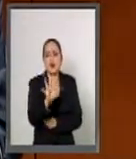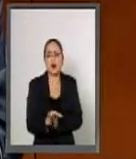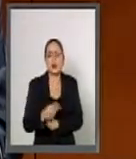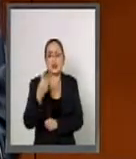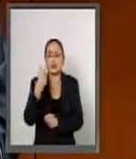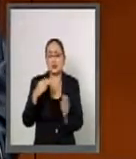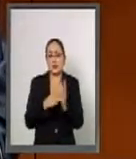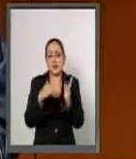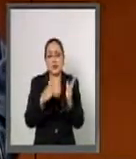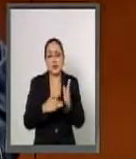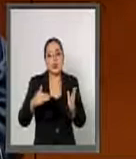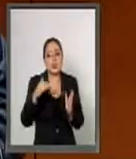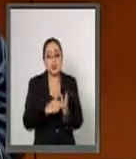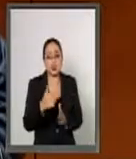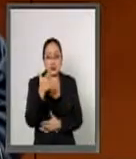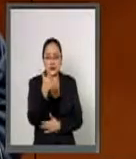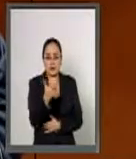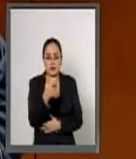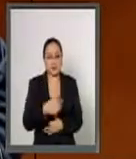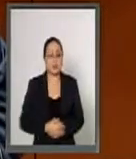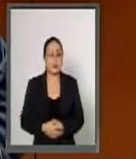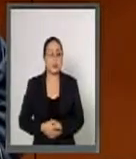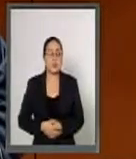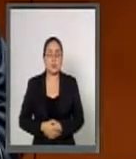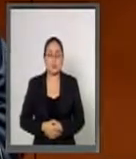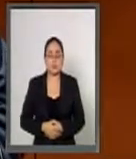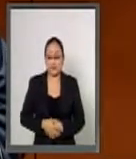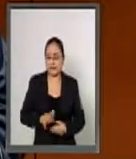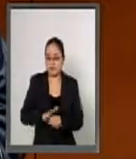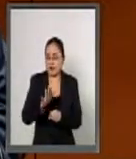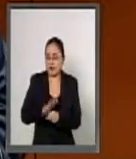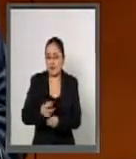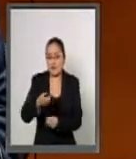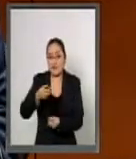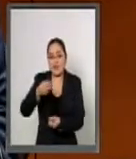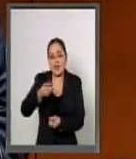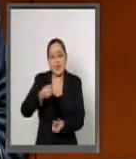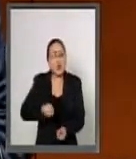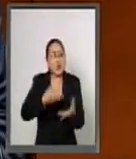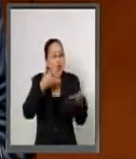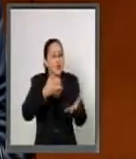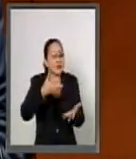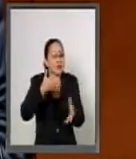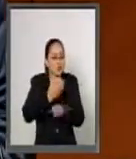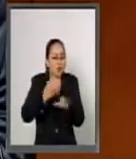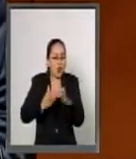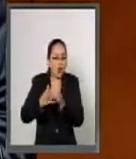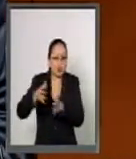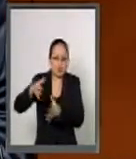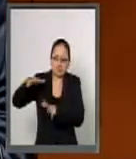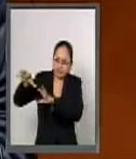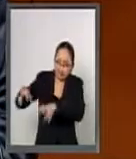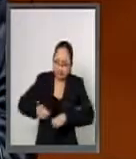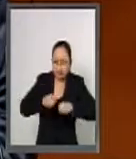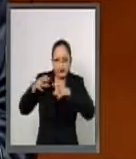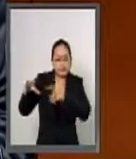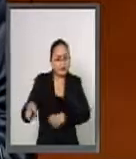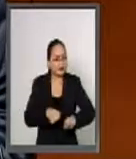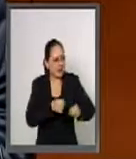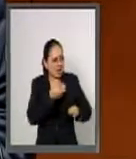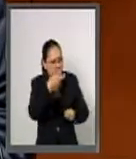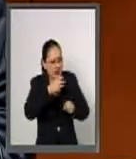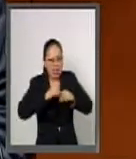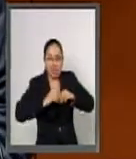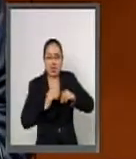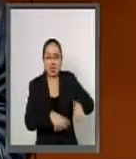millones de pesos, sin contar el valor de las mercancías confiscadas. Además, genera